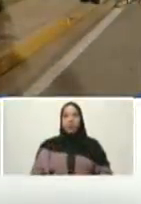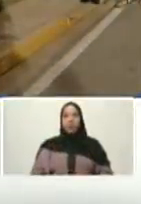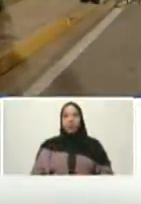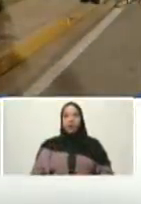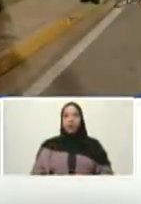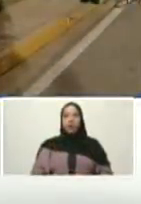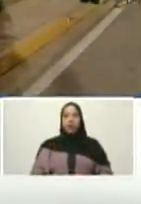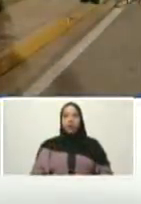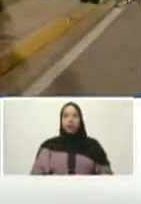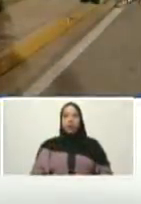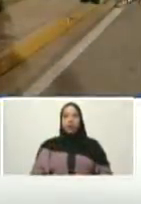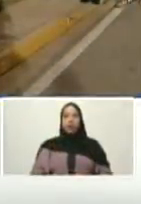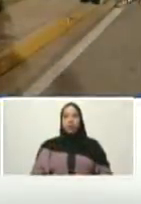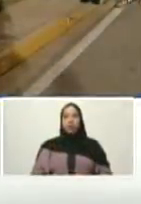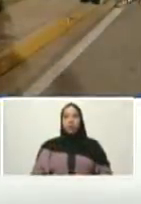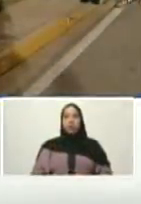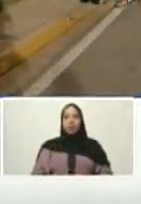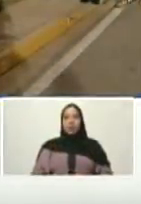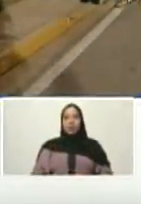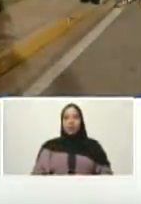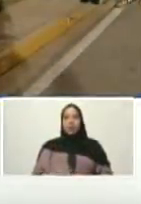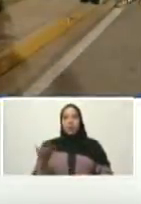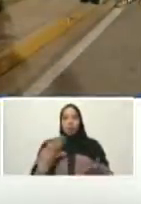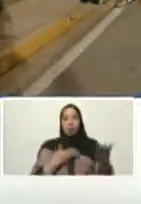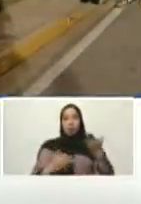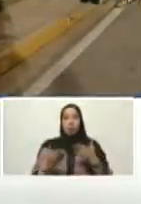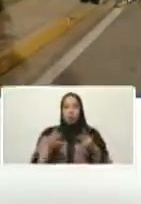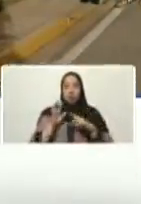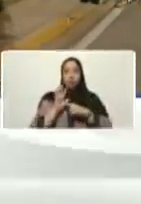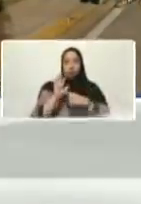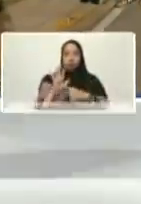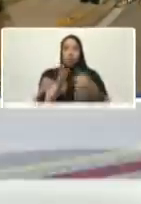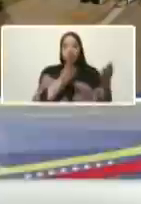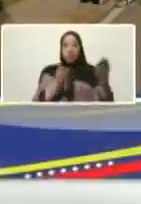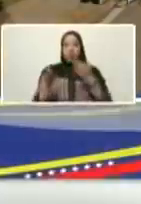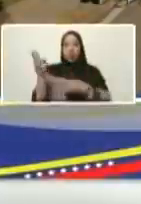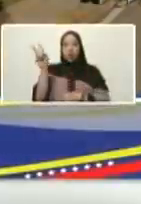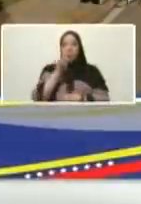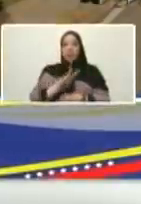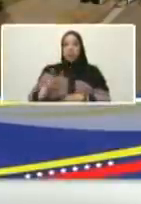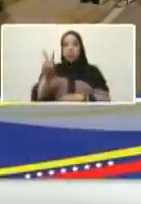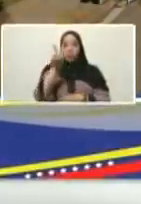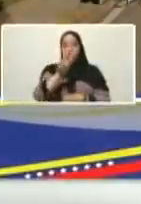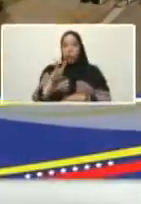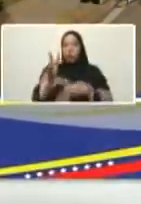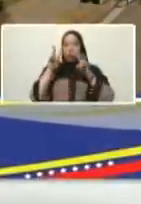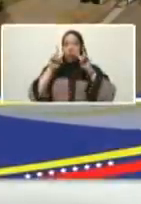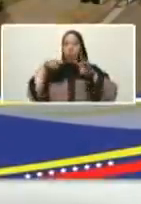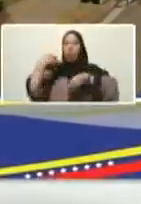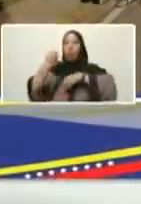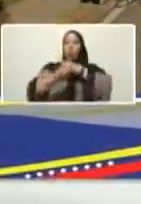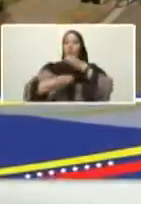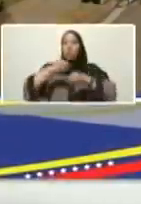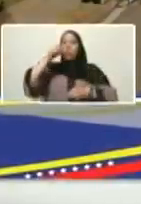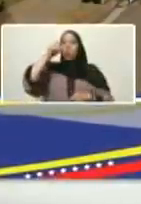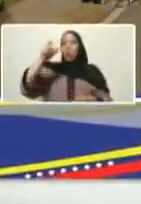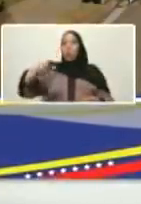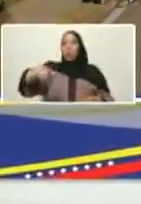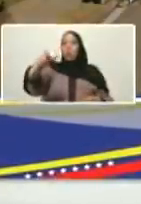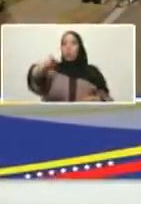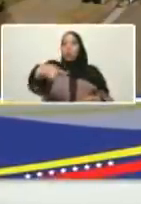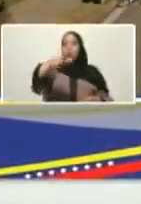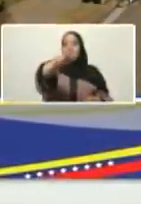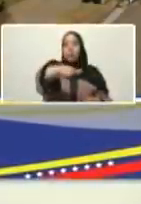Nelson Moreno conversadito vamos a mostrarle a Venezuela y al mundo como un pueblo heroico